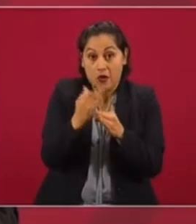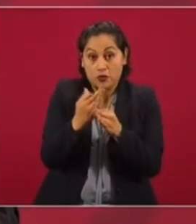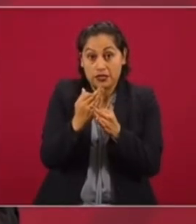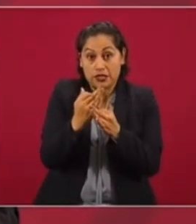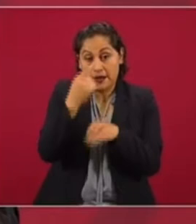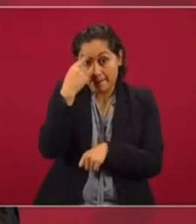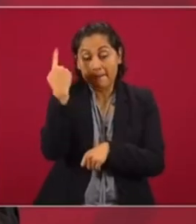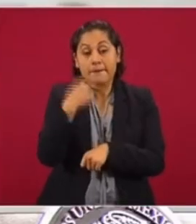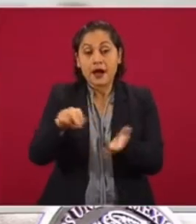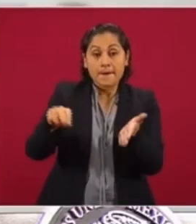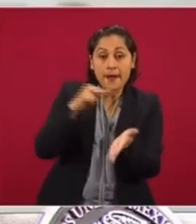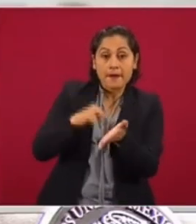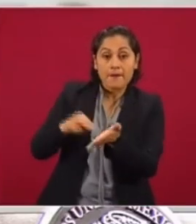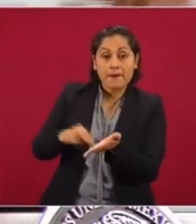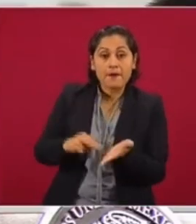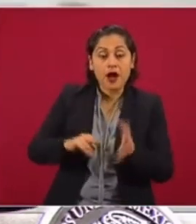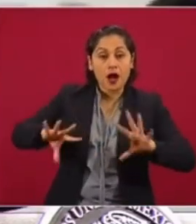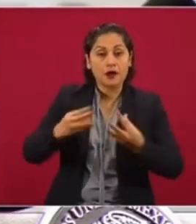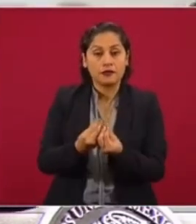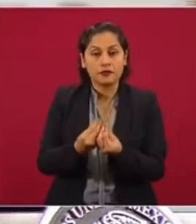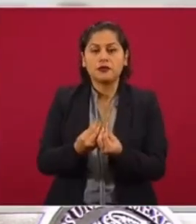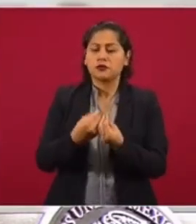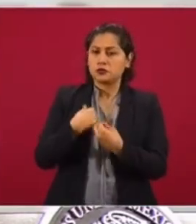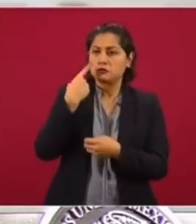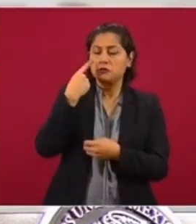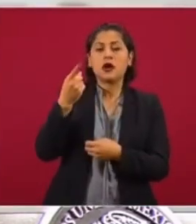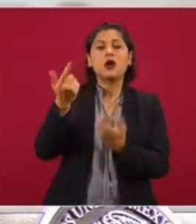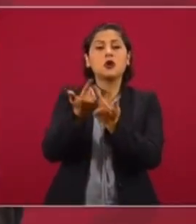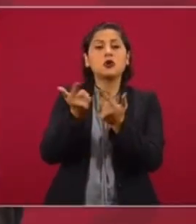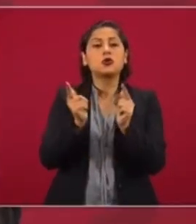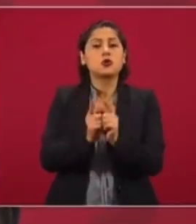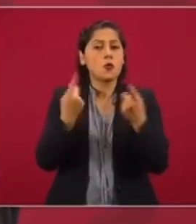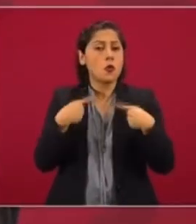se organizó un grupo de ciudadanos,